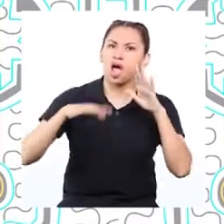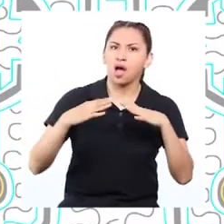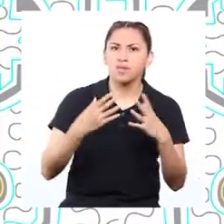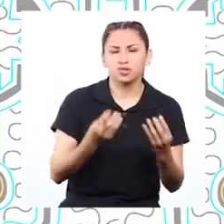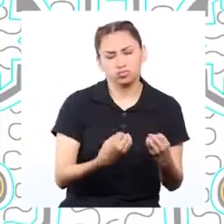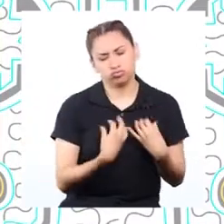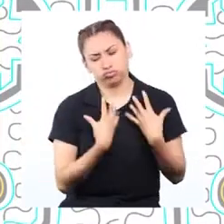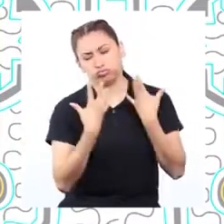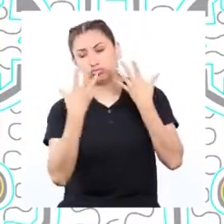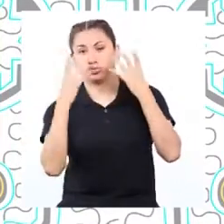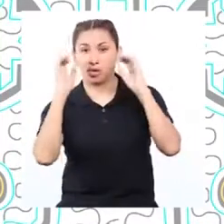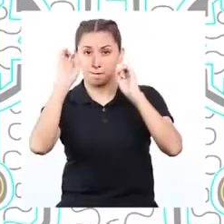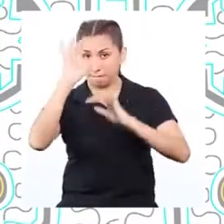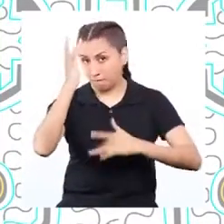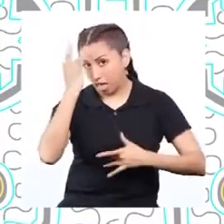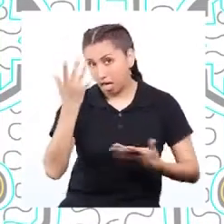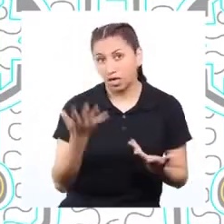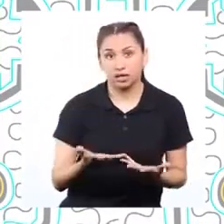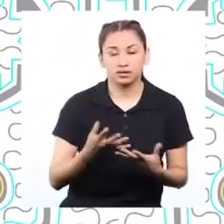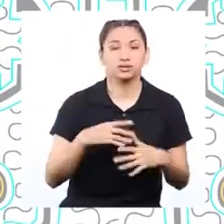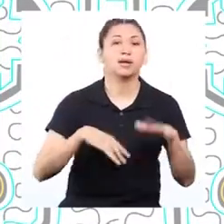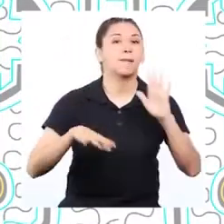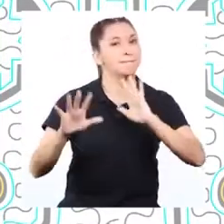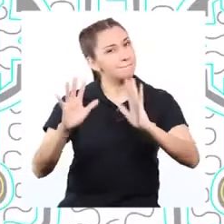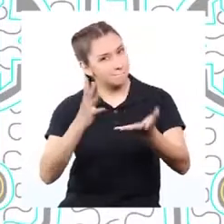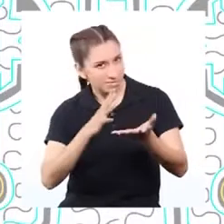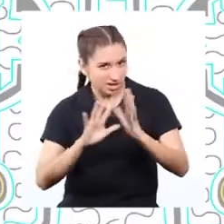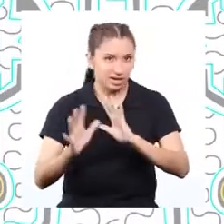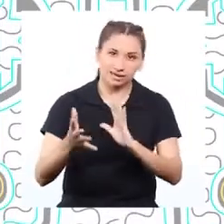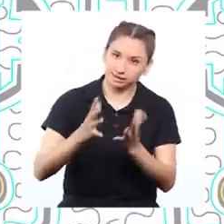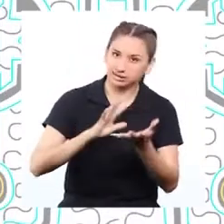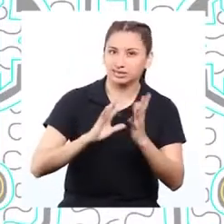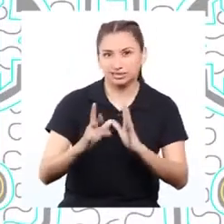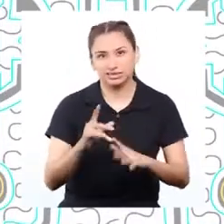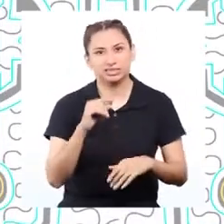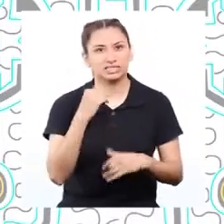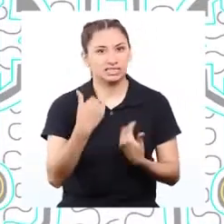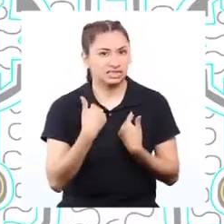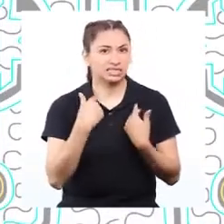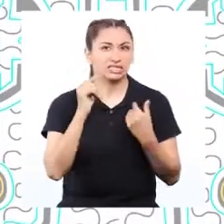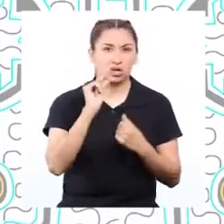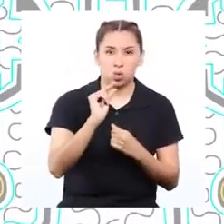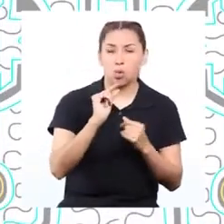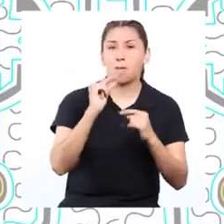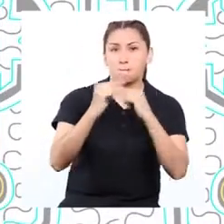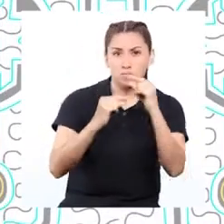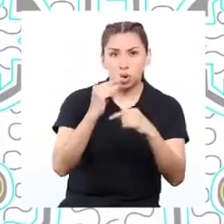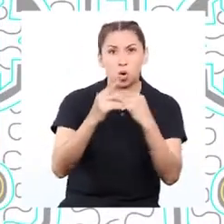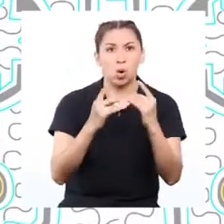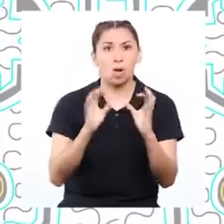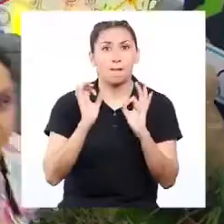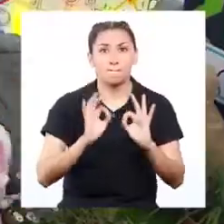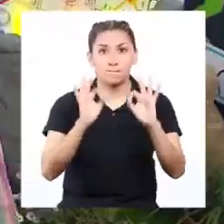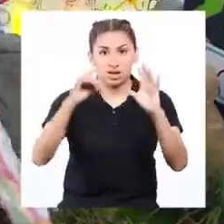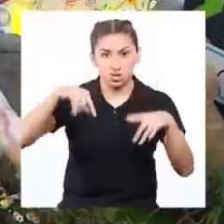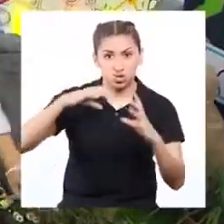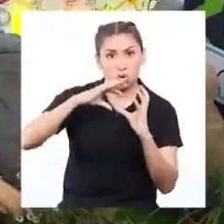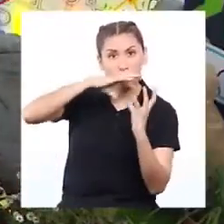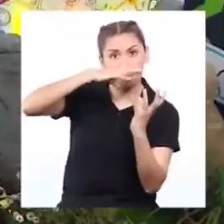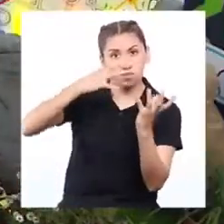ocasionar daños? Sí, parece que ha pasado algo con el efecto invernadero que está provocando daños en nuestro planeta.